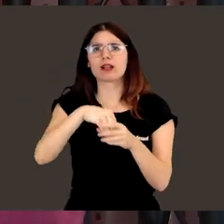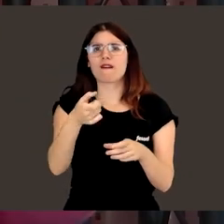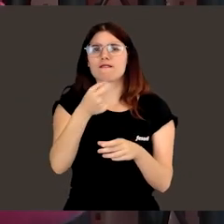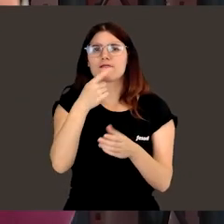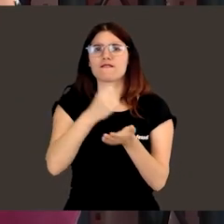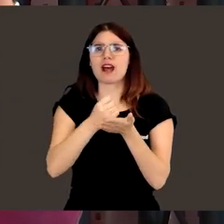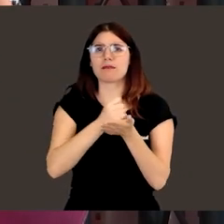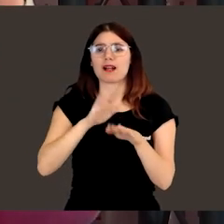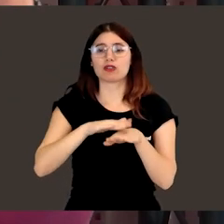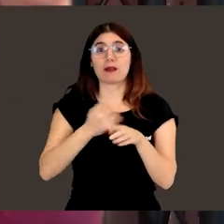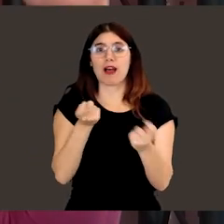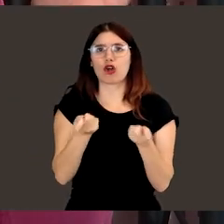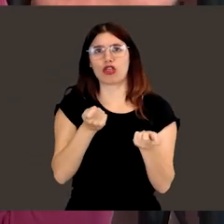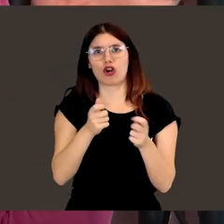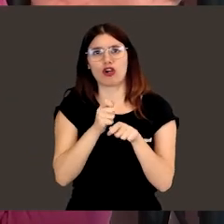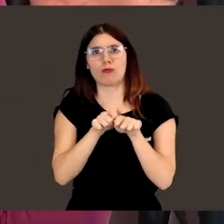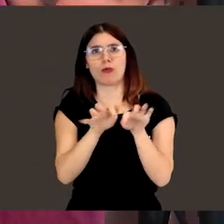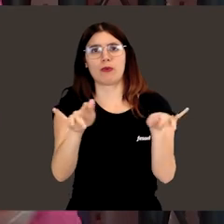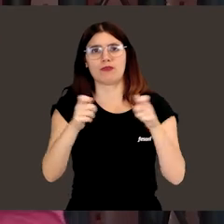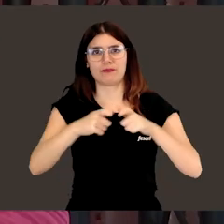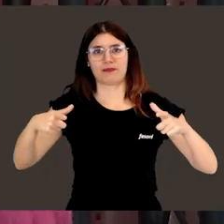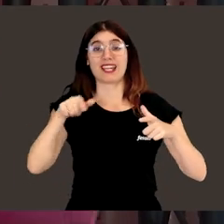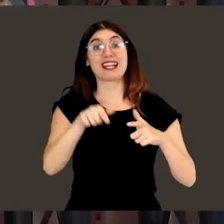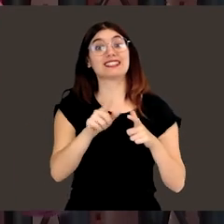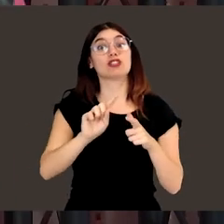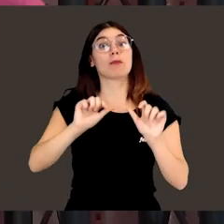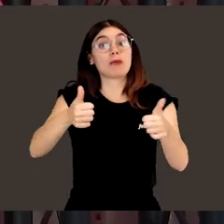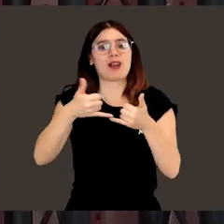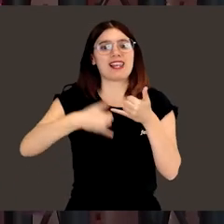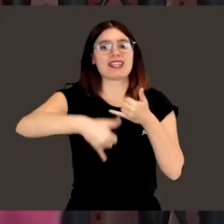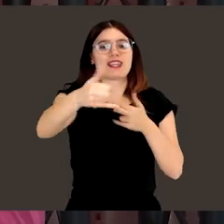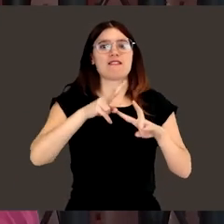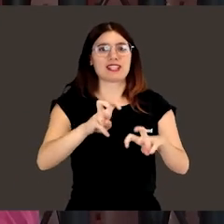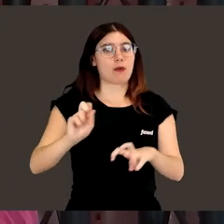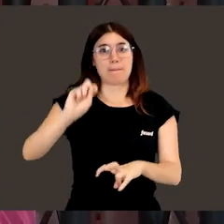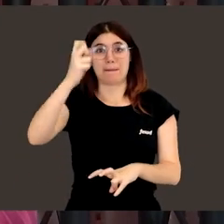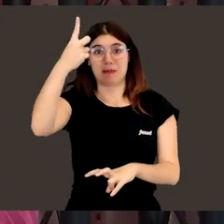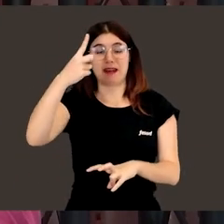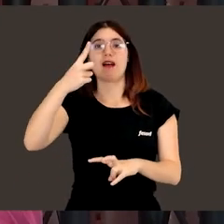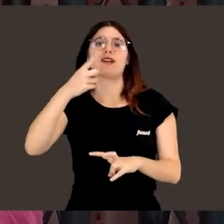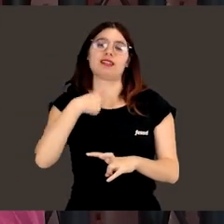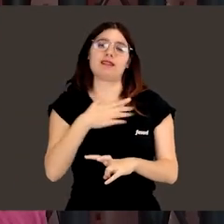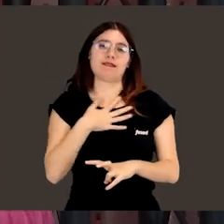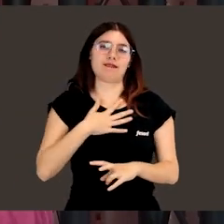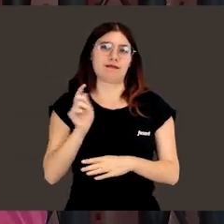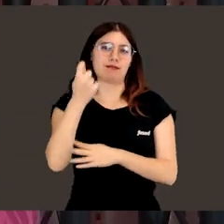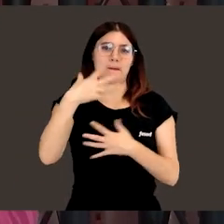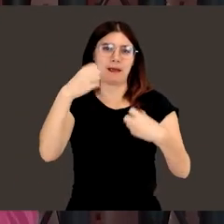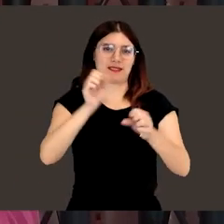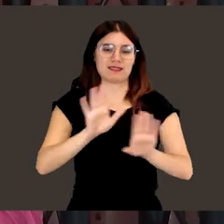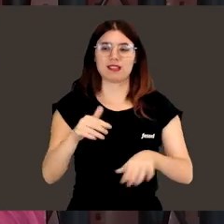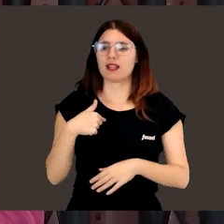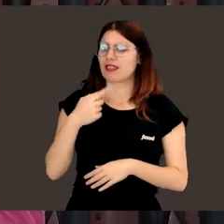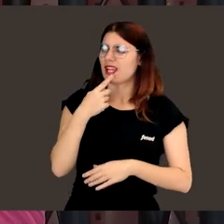nadie meter ahí fármacos para liberarlos de forma controlada. Y ese fue el principio de la línea de investigación que más